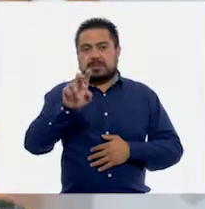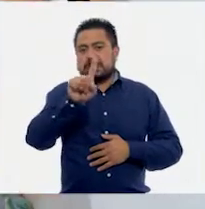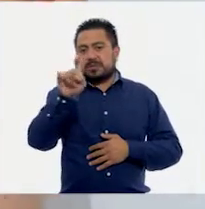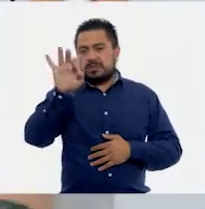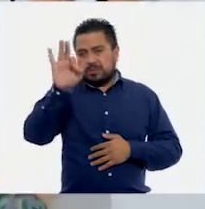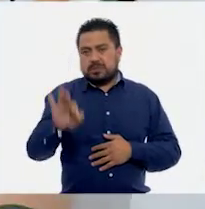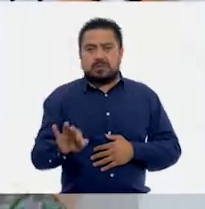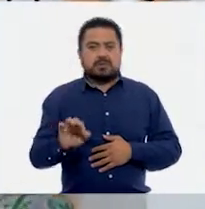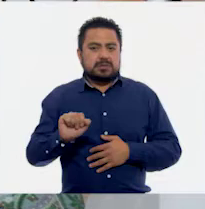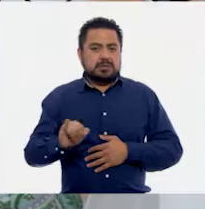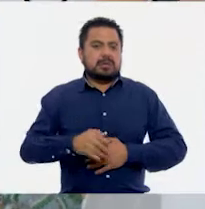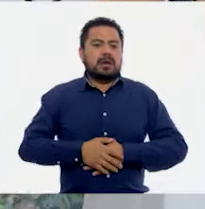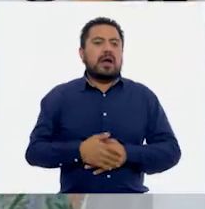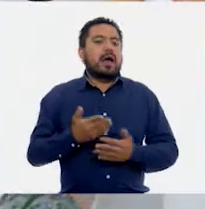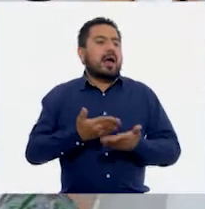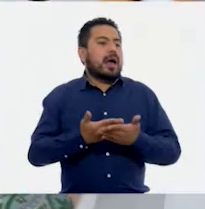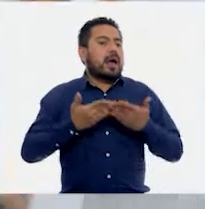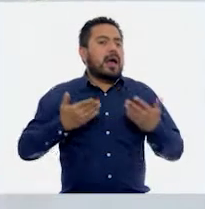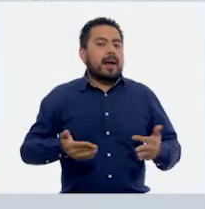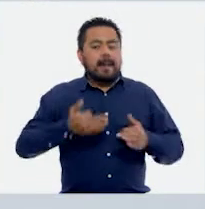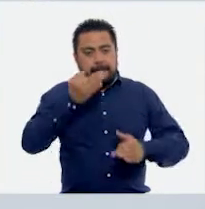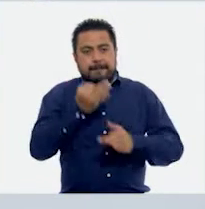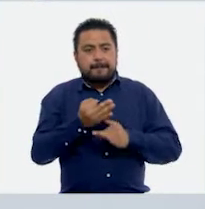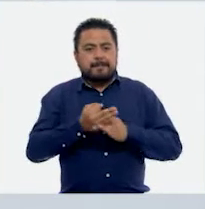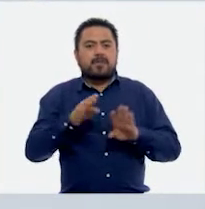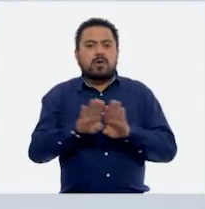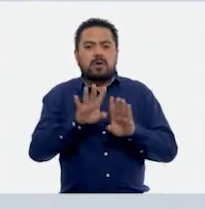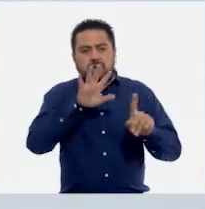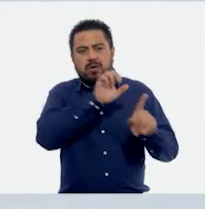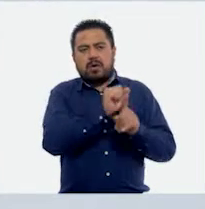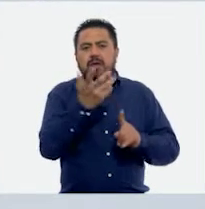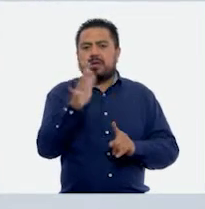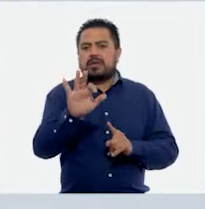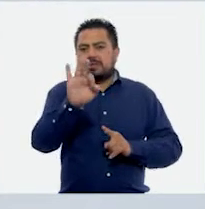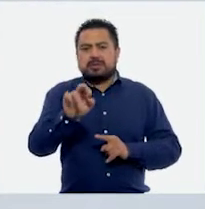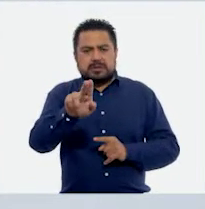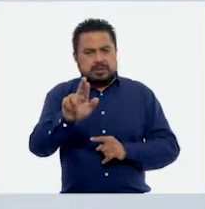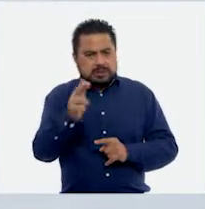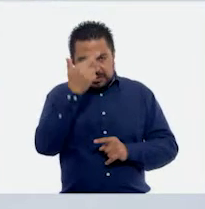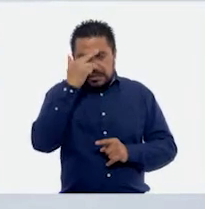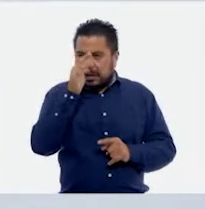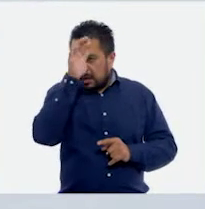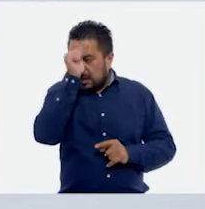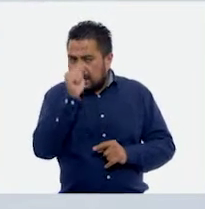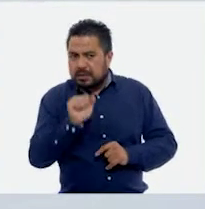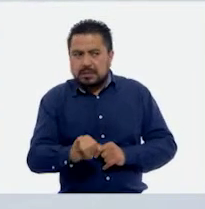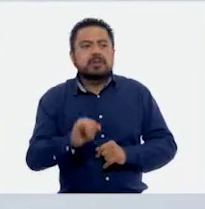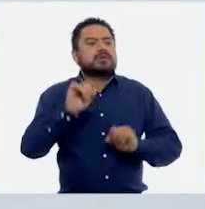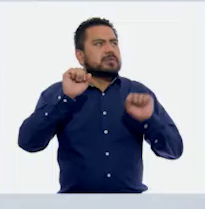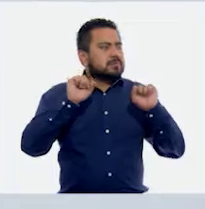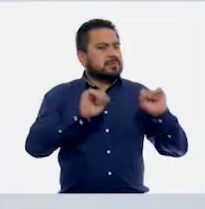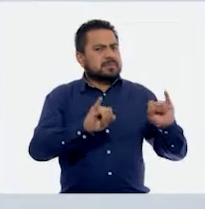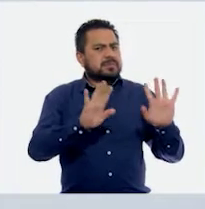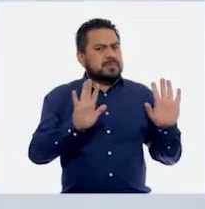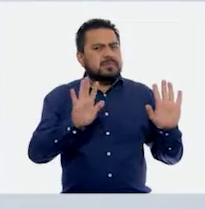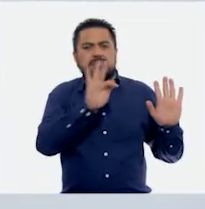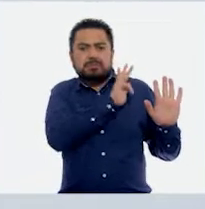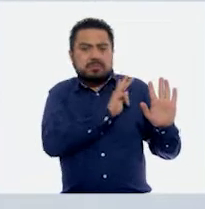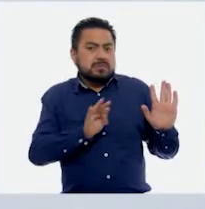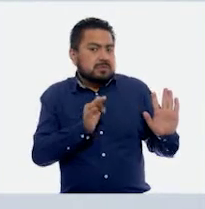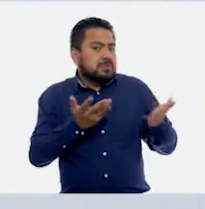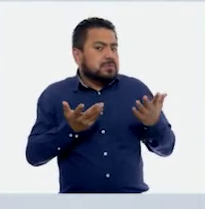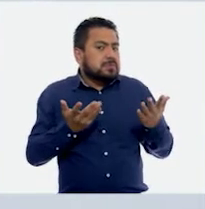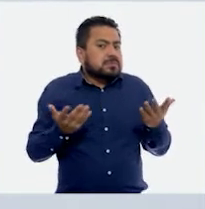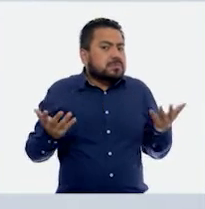Vamos a ver cómo obtenemos el 10%, ¿recuerdan? Sí, podríamos